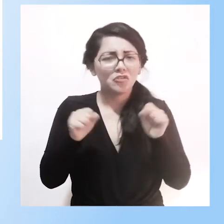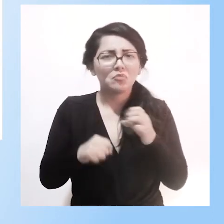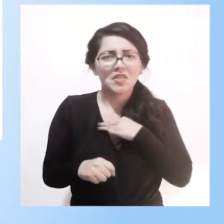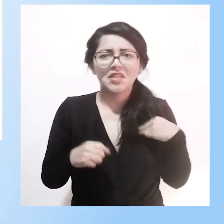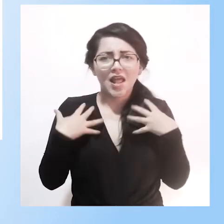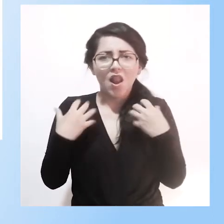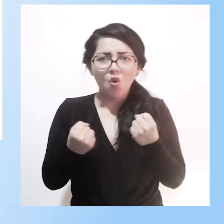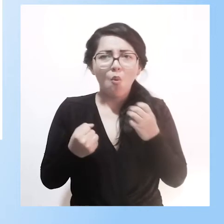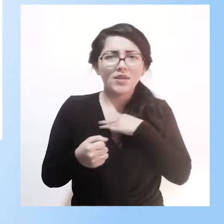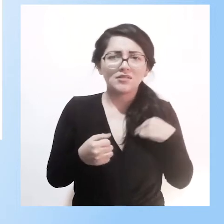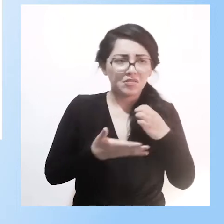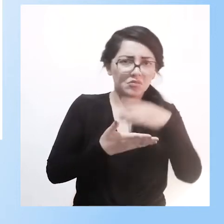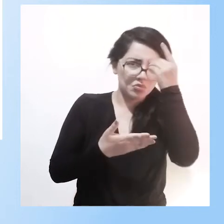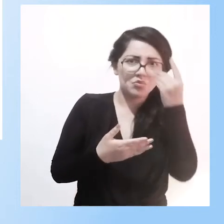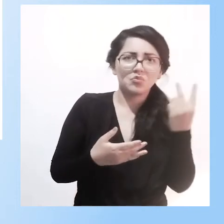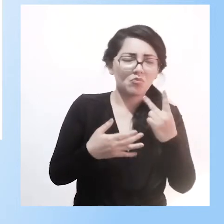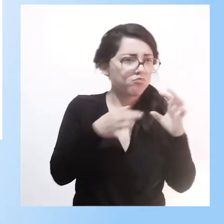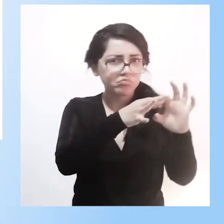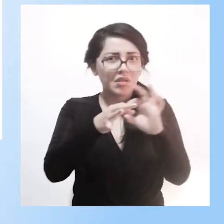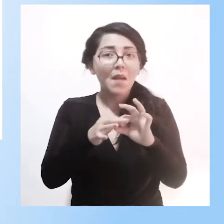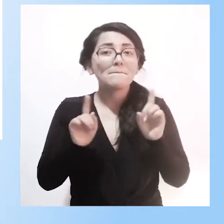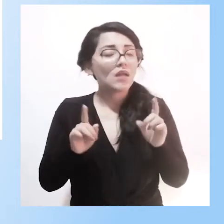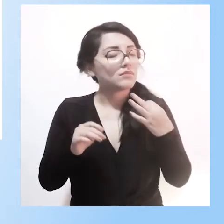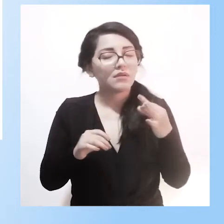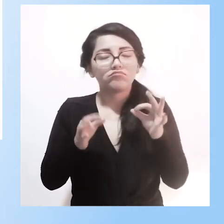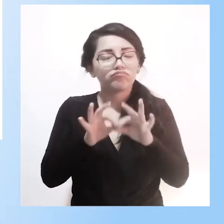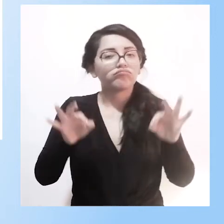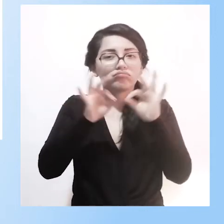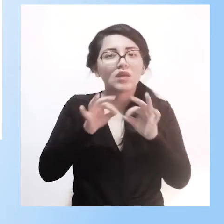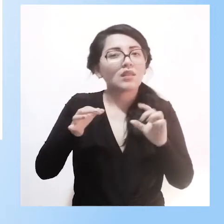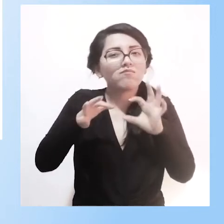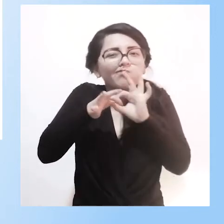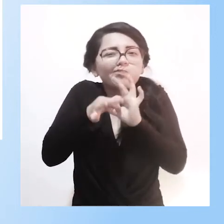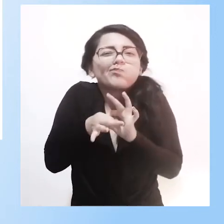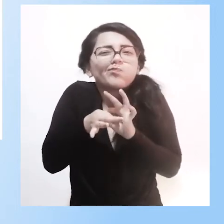Pública, pero siempre es importante irlo fortaleciendo hacia la mejora de la educación.